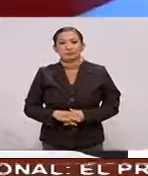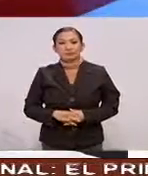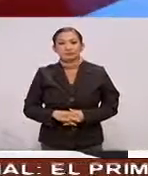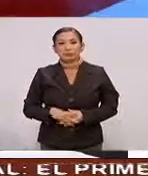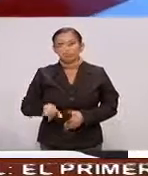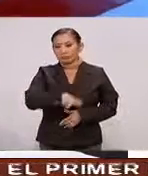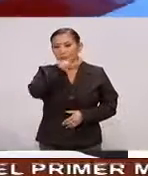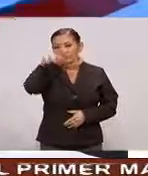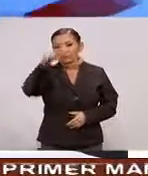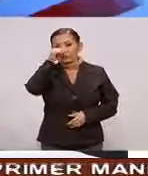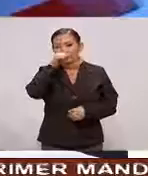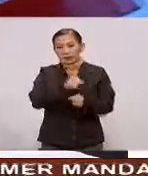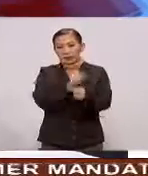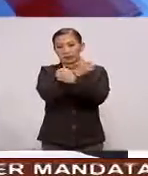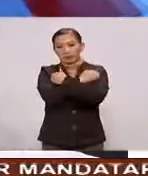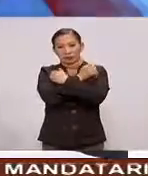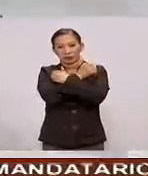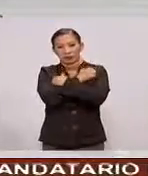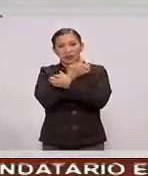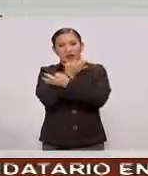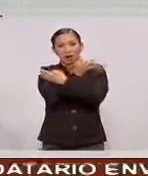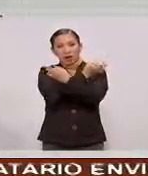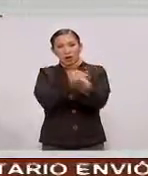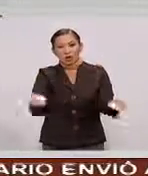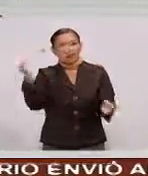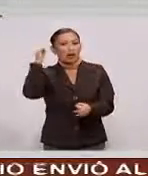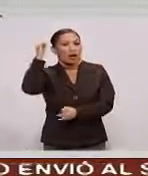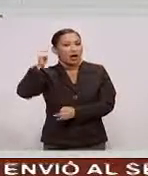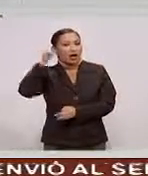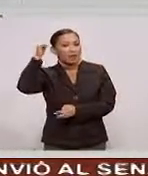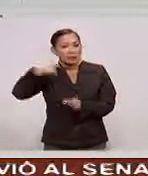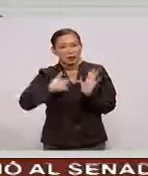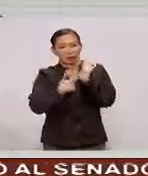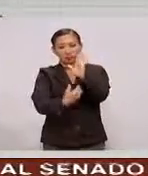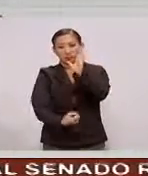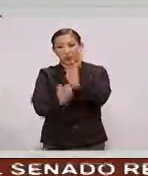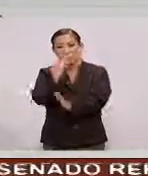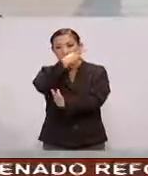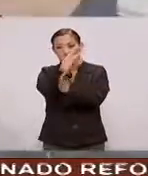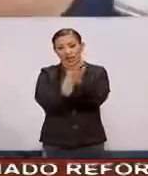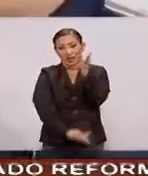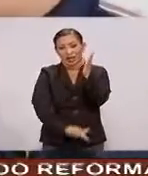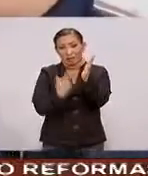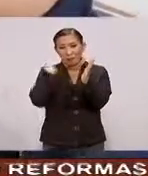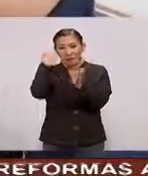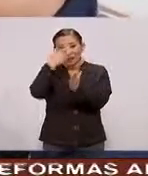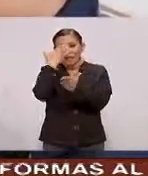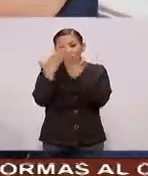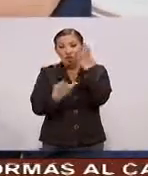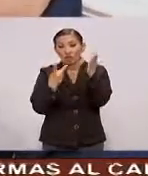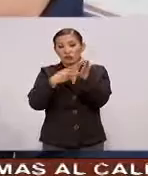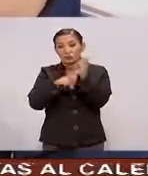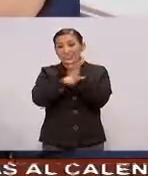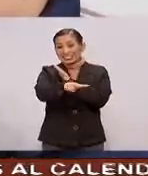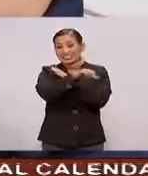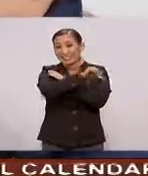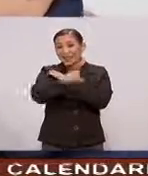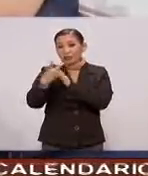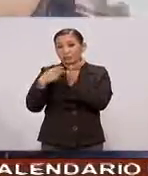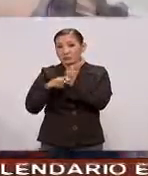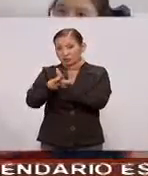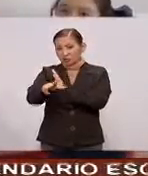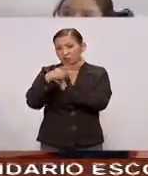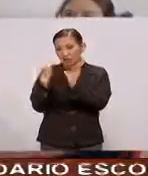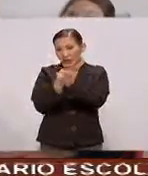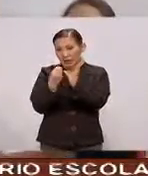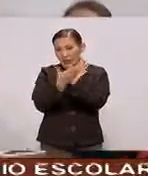Más tarde El secretario de educación pública Anunció que en abril Se presentarán Los nuevos planes De estudio Para el ciclo escolar 2017-2018